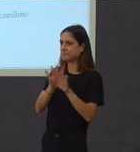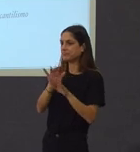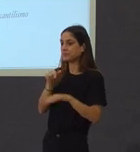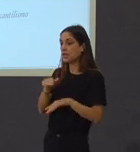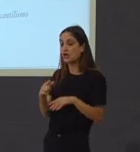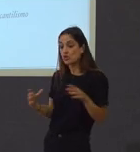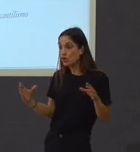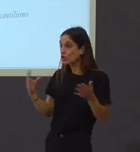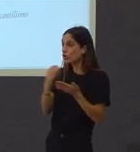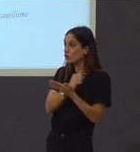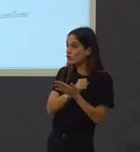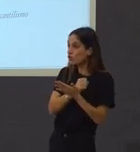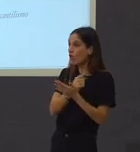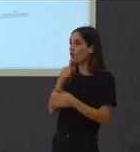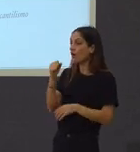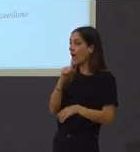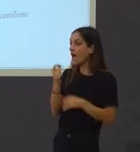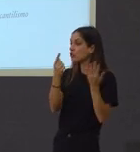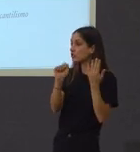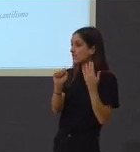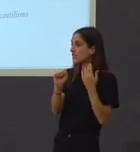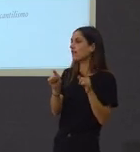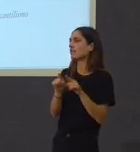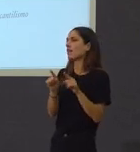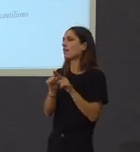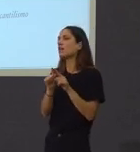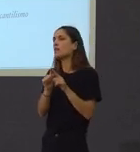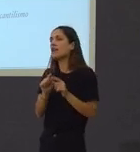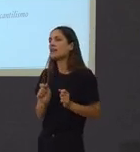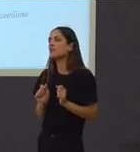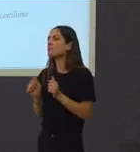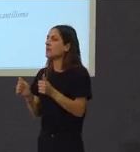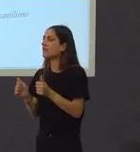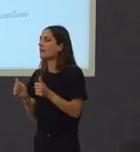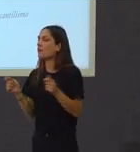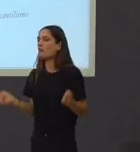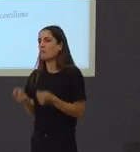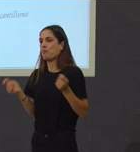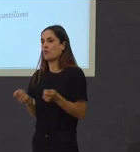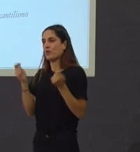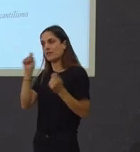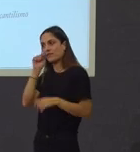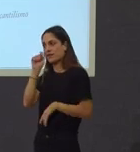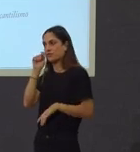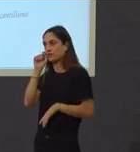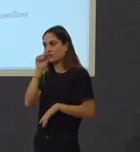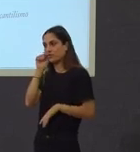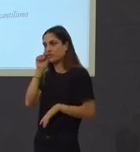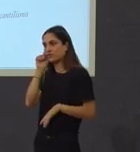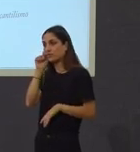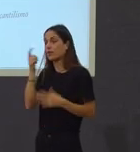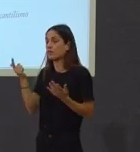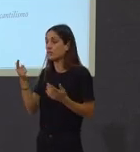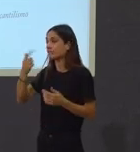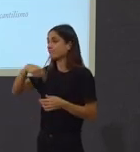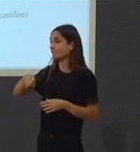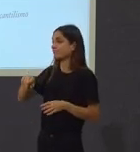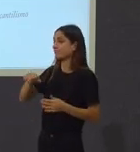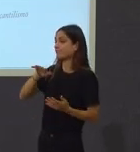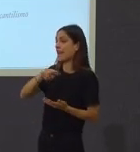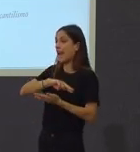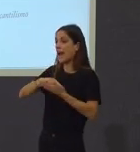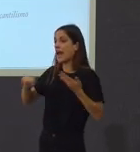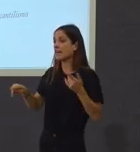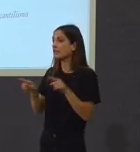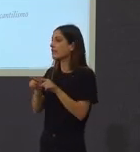todo esto, toda esta subalternidad se pone o servicio do merchandising turístico y entón convertímonos nun povo